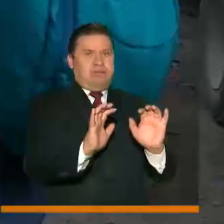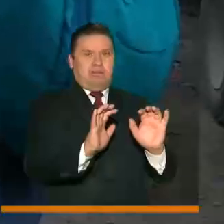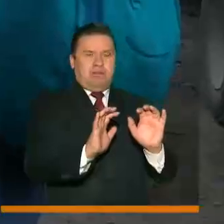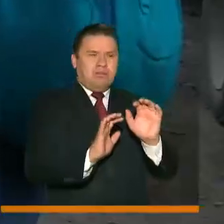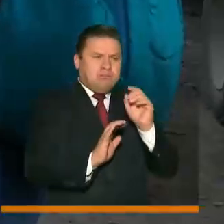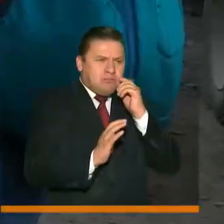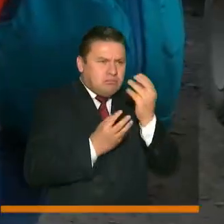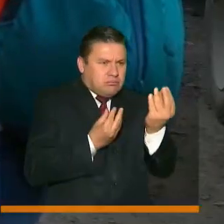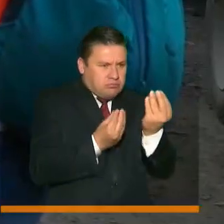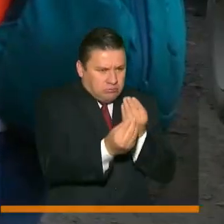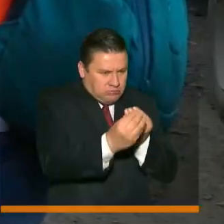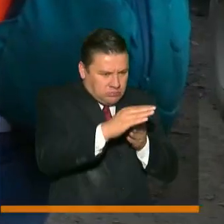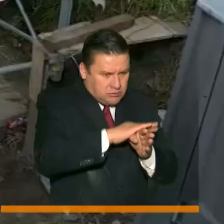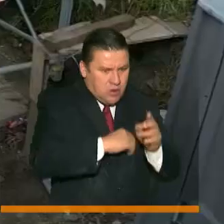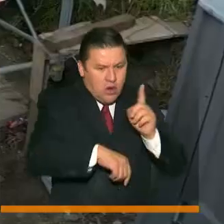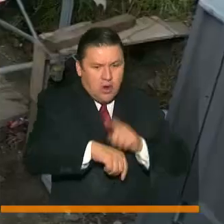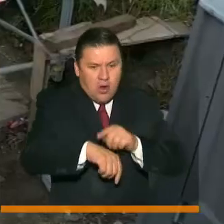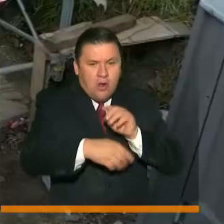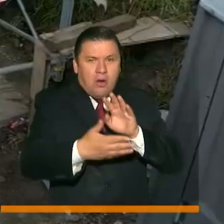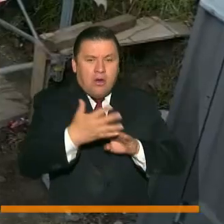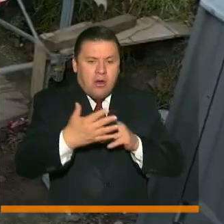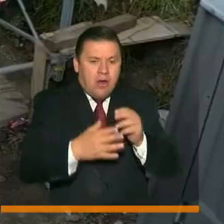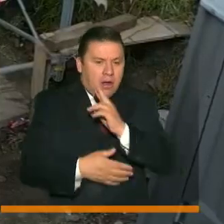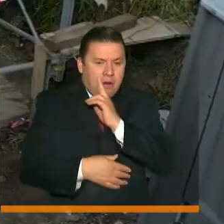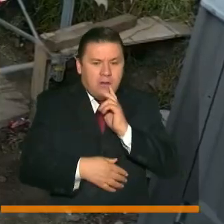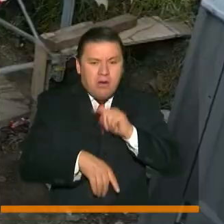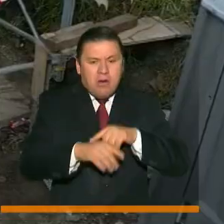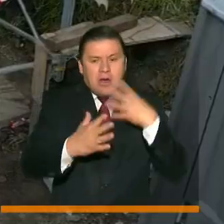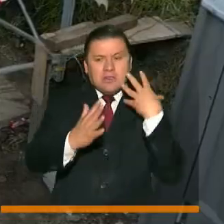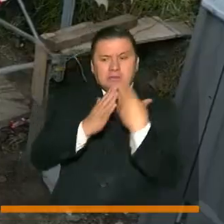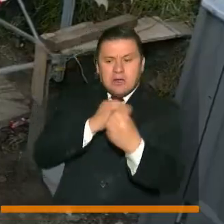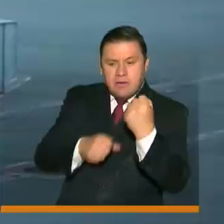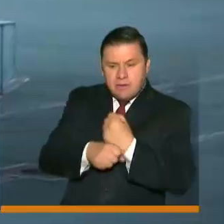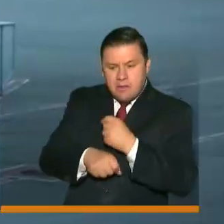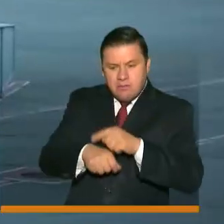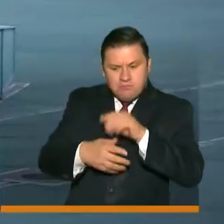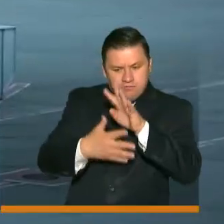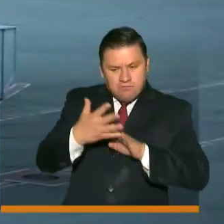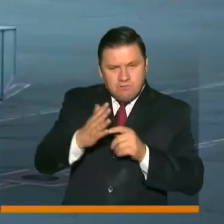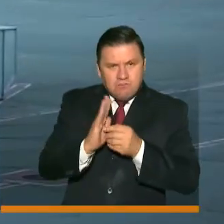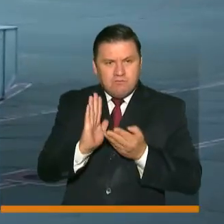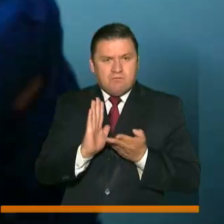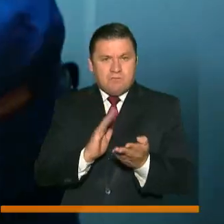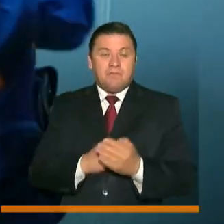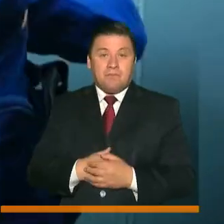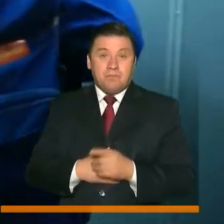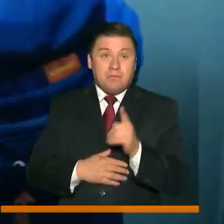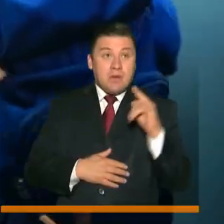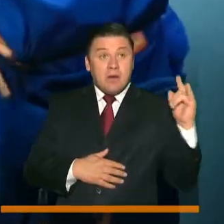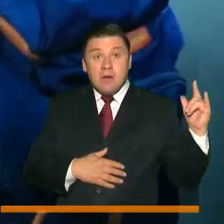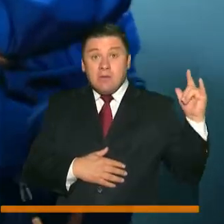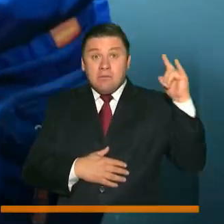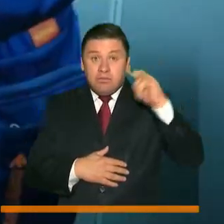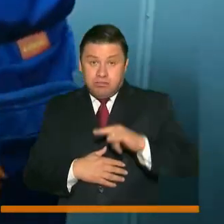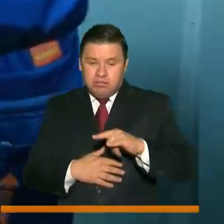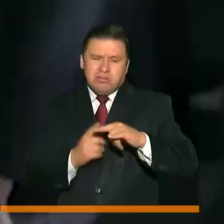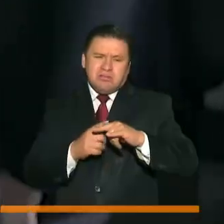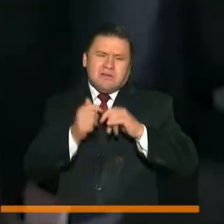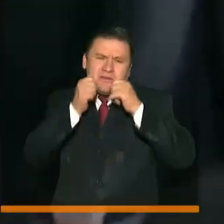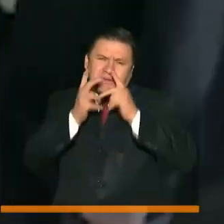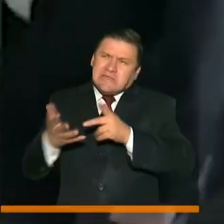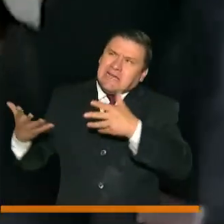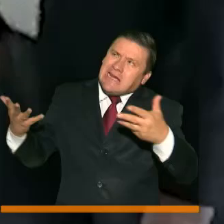ingreso, a la hora del almuerzo y a la salida de los empleados. Quienes llegan al país procedentes de vuelos